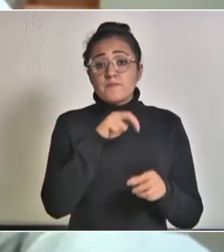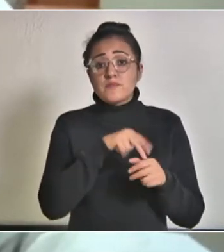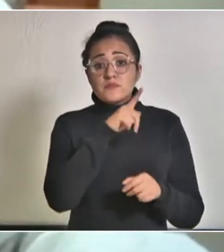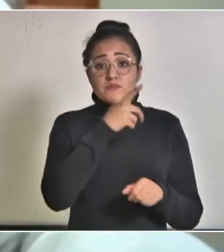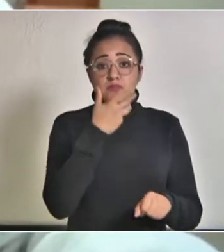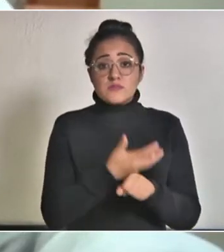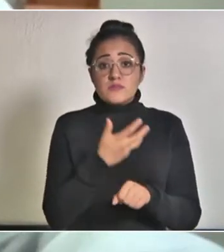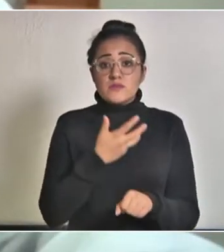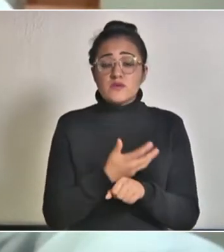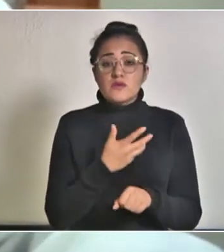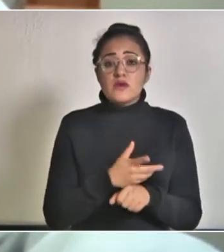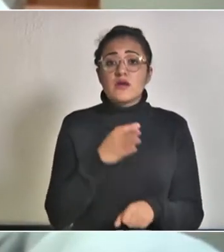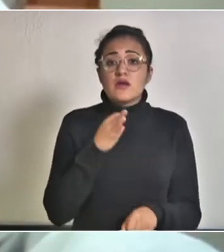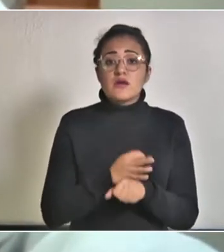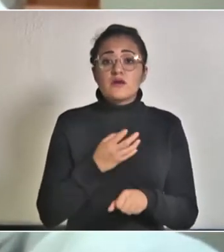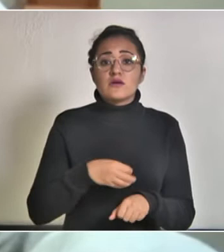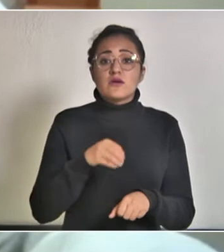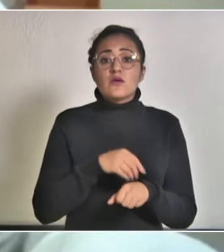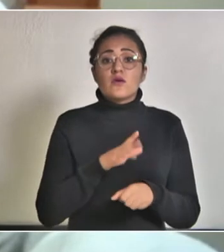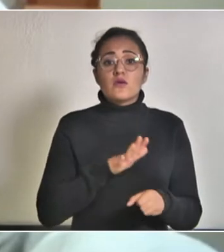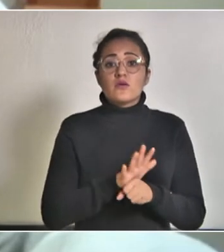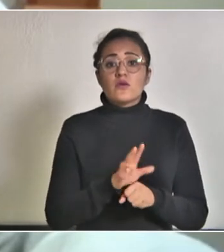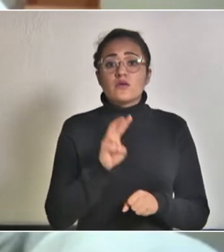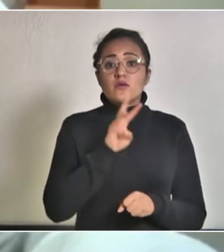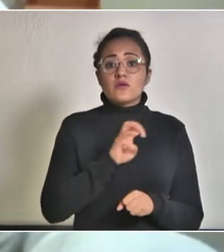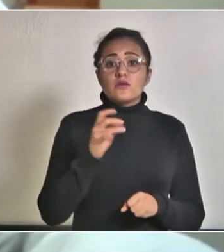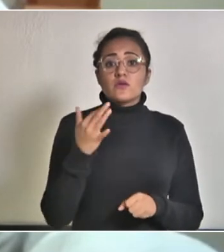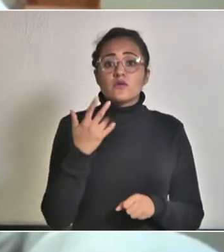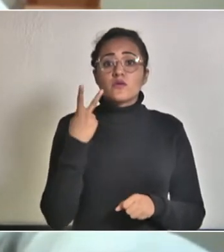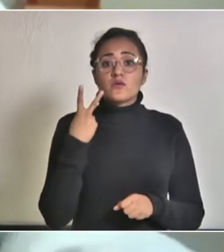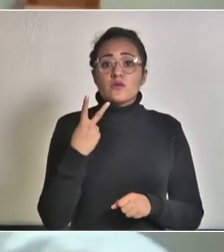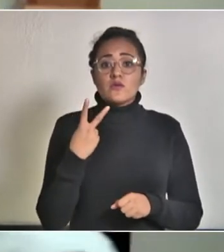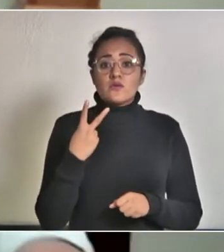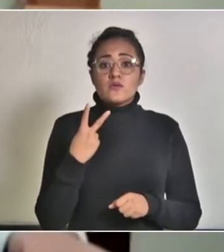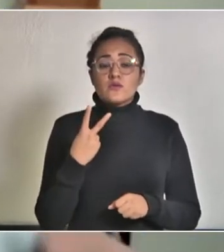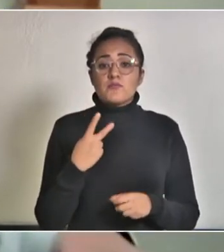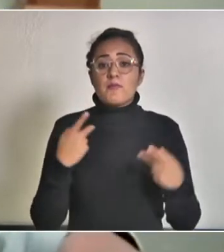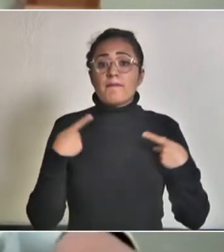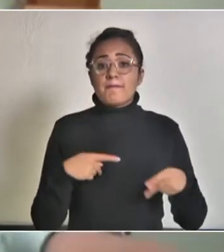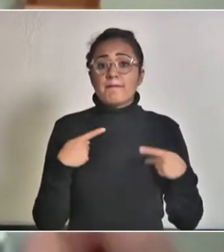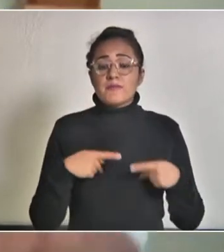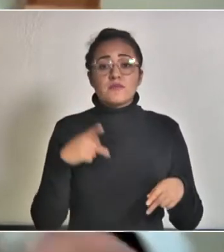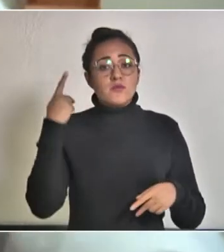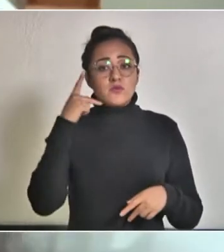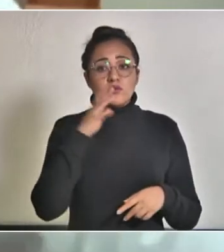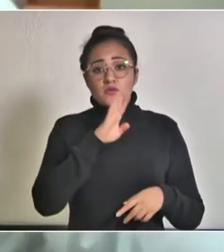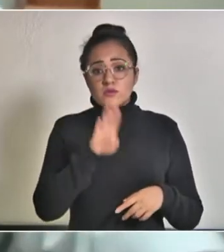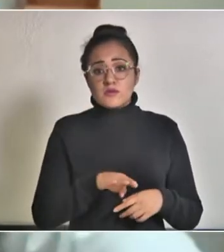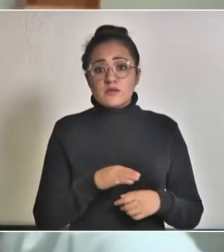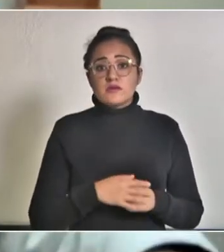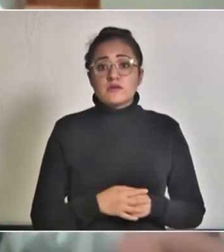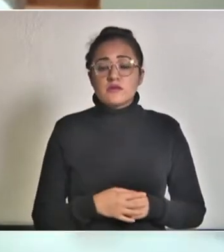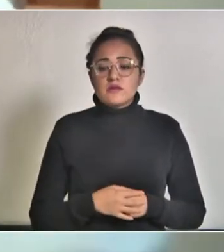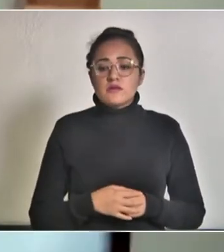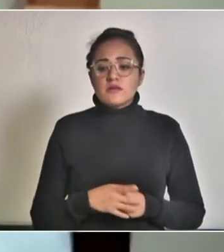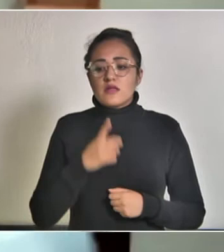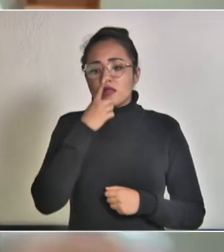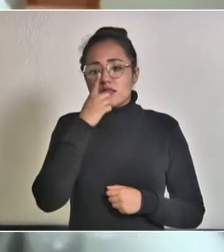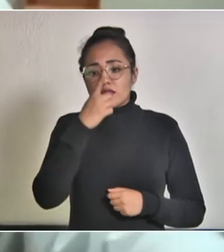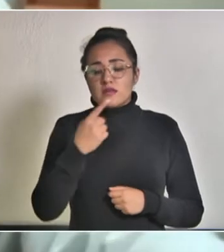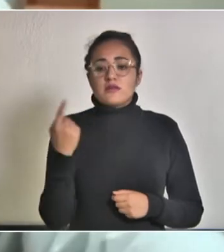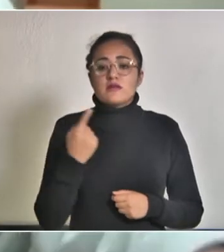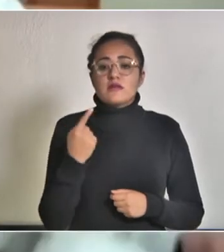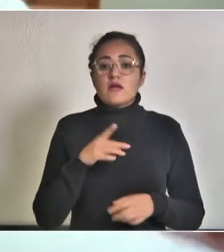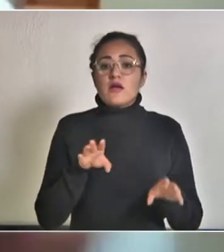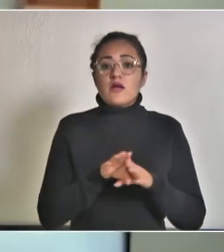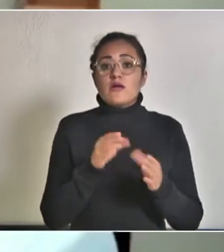con lo cual llegamos a trescientos cincuenta y dos migrantes poblanos fallecidos e informar que como